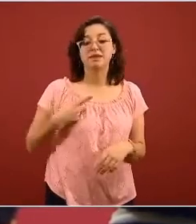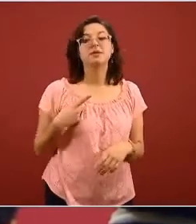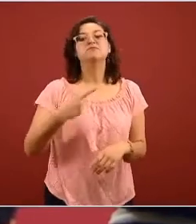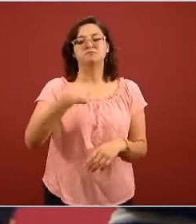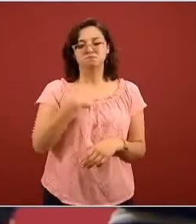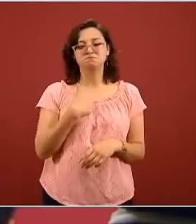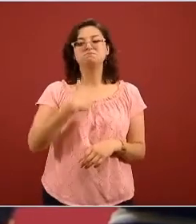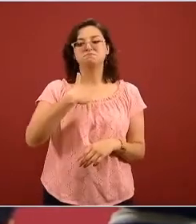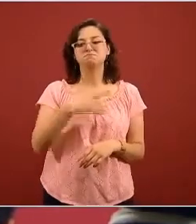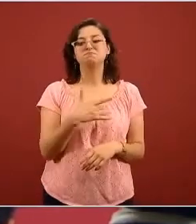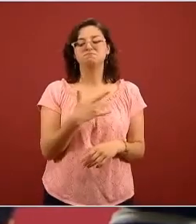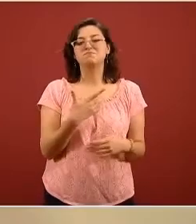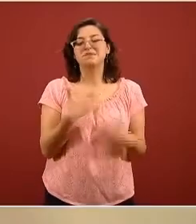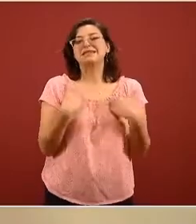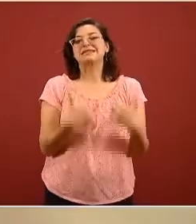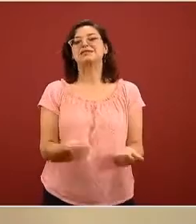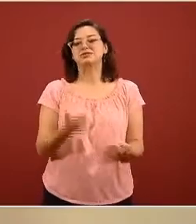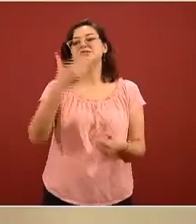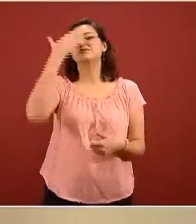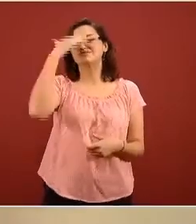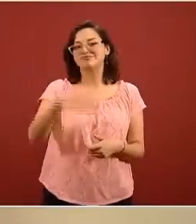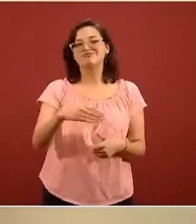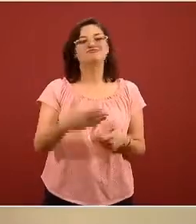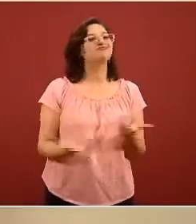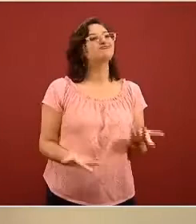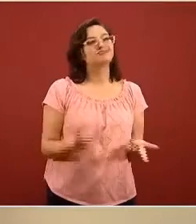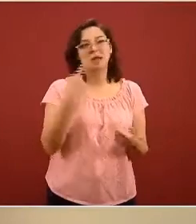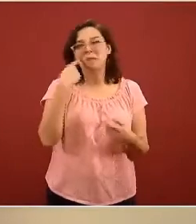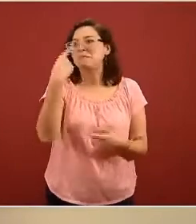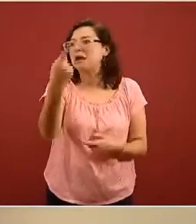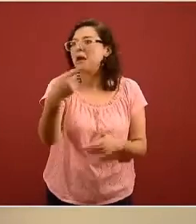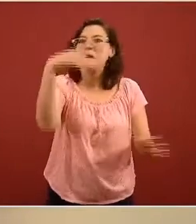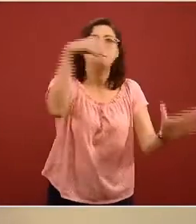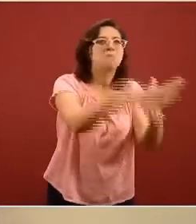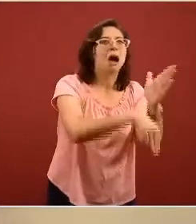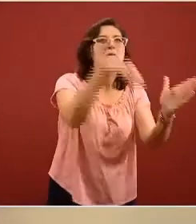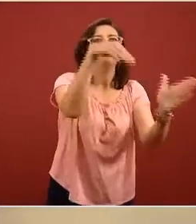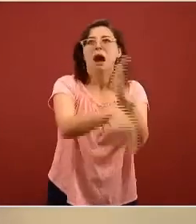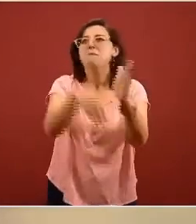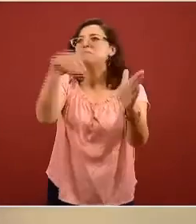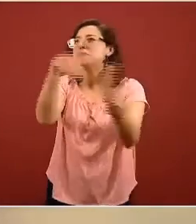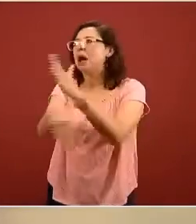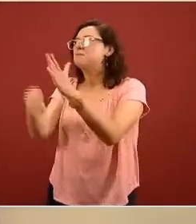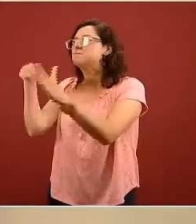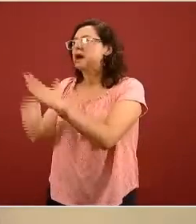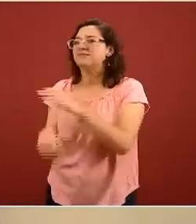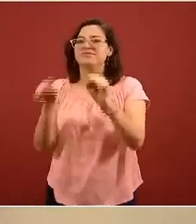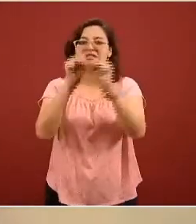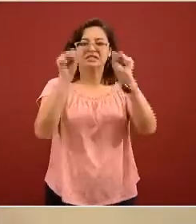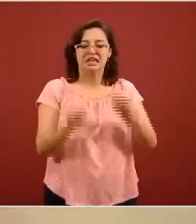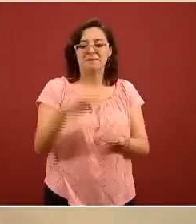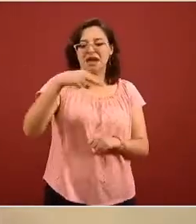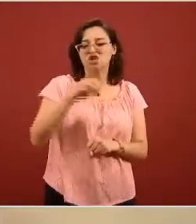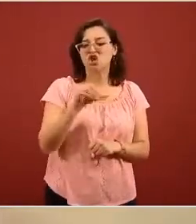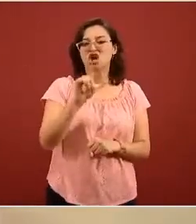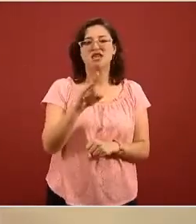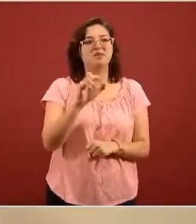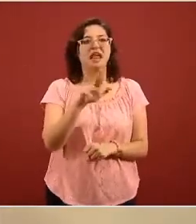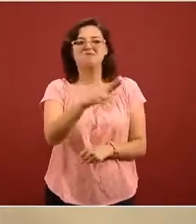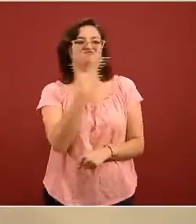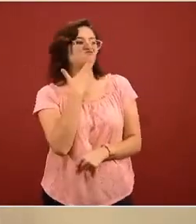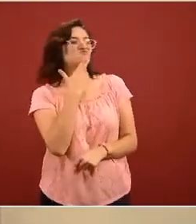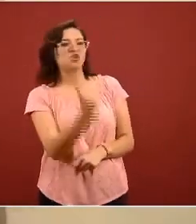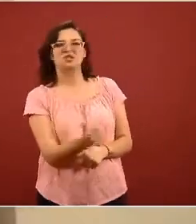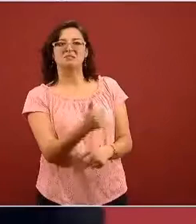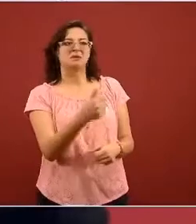es un síntoma de el fracaso de un modo civilizatorio de un sistema neoliberal pero esto también